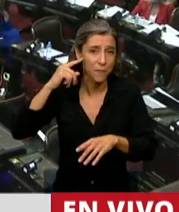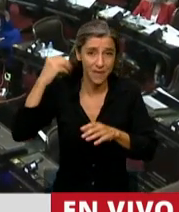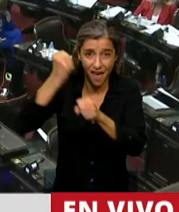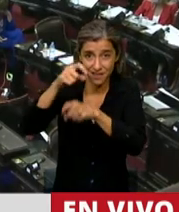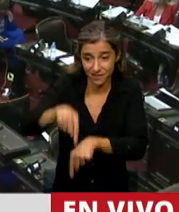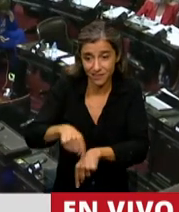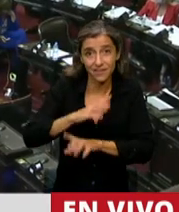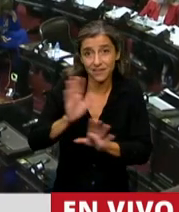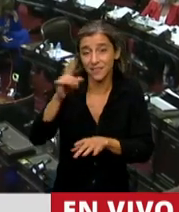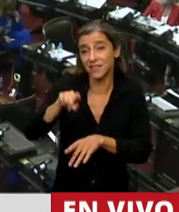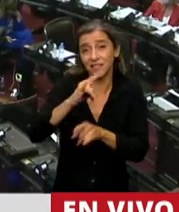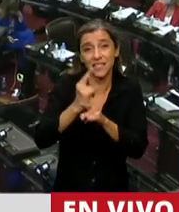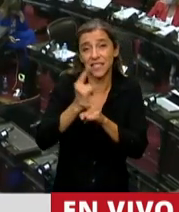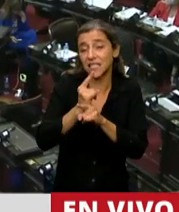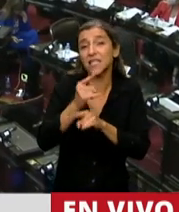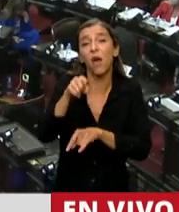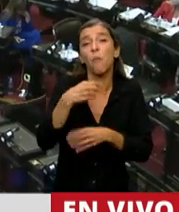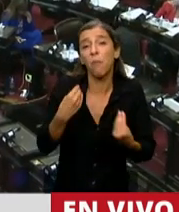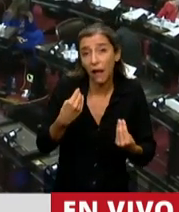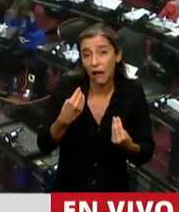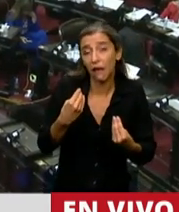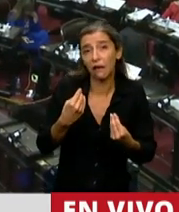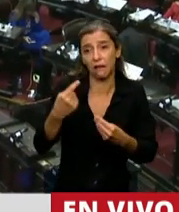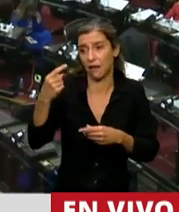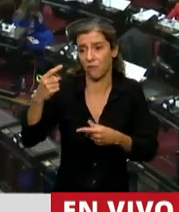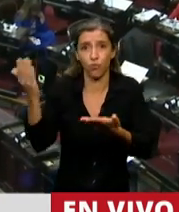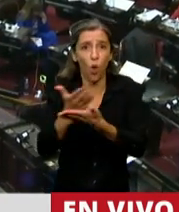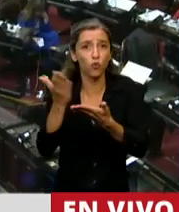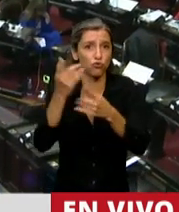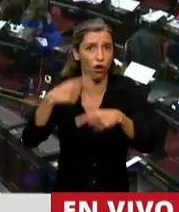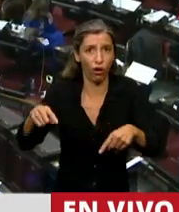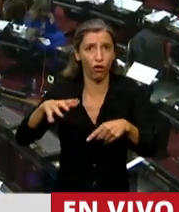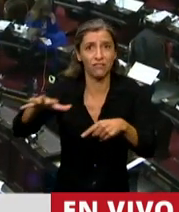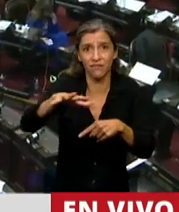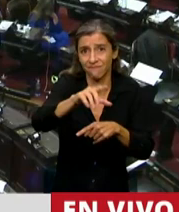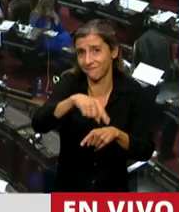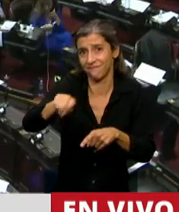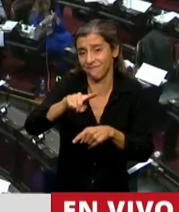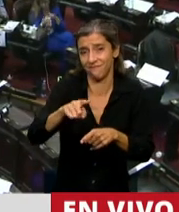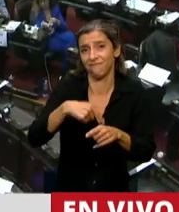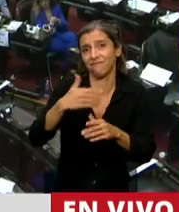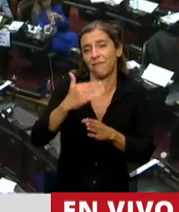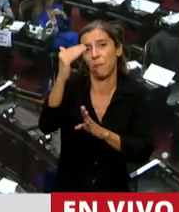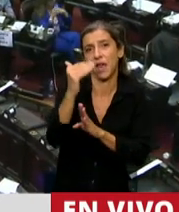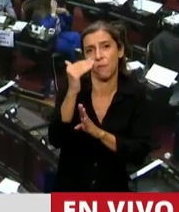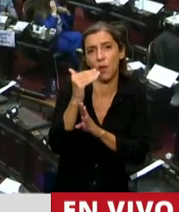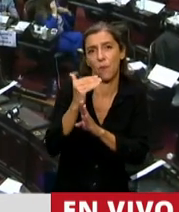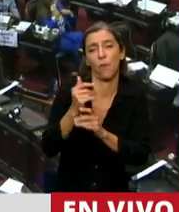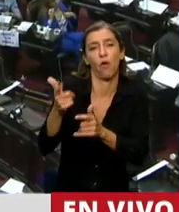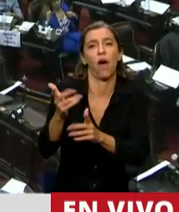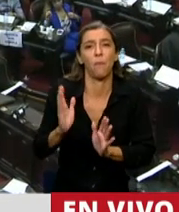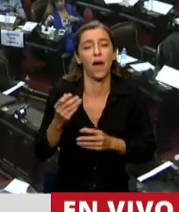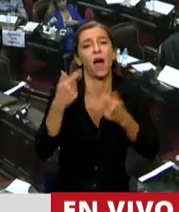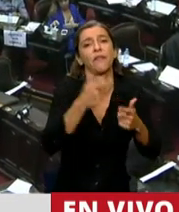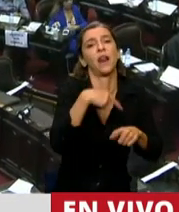contrario. Le ha sacado sistemáticamente a los sectores productivos que invierten y que producen con las tecnologías avanzadas para darle a los